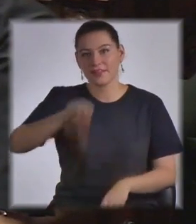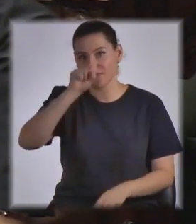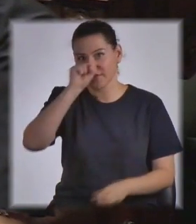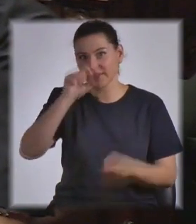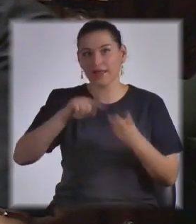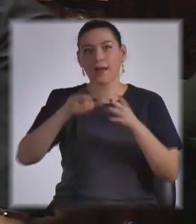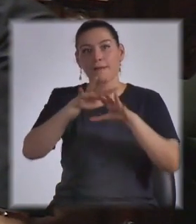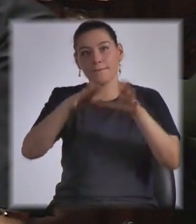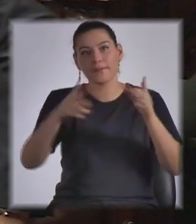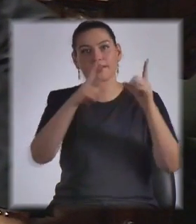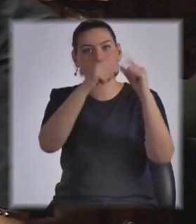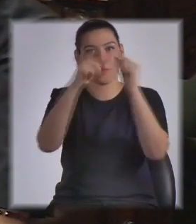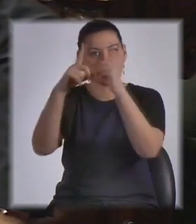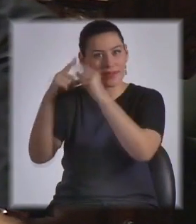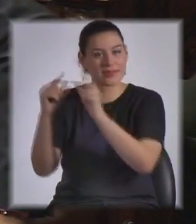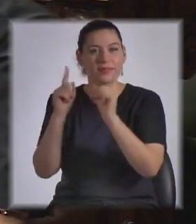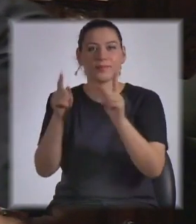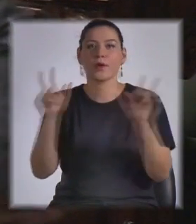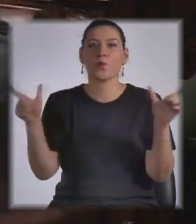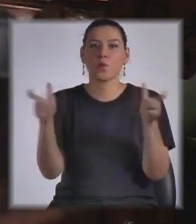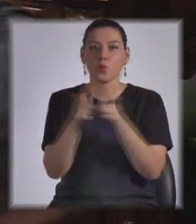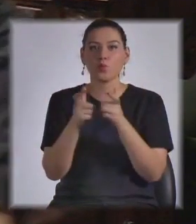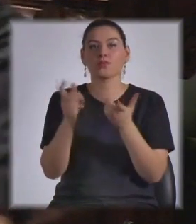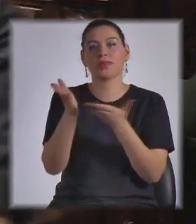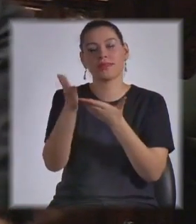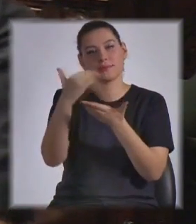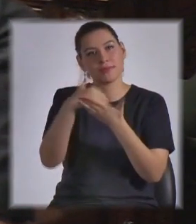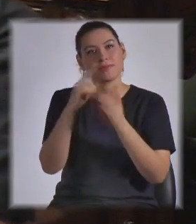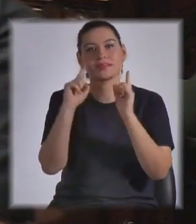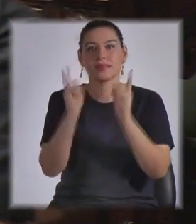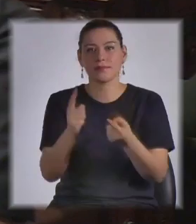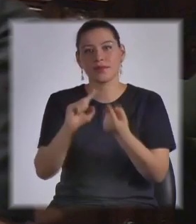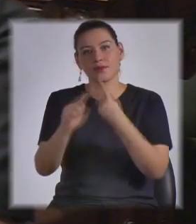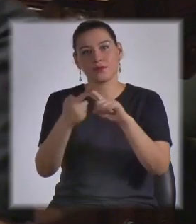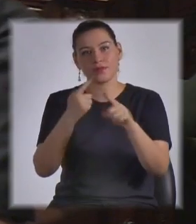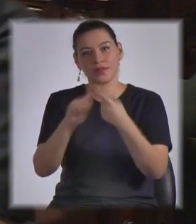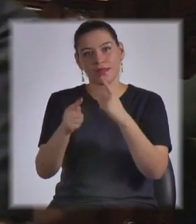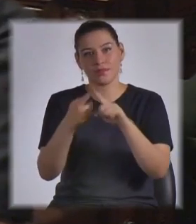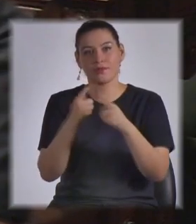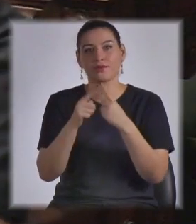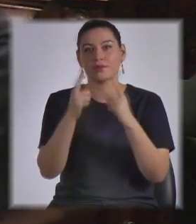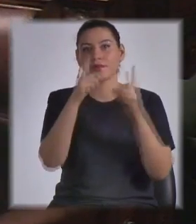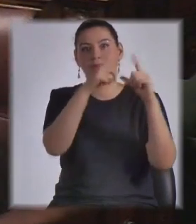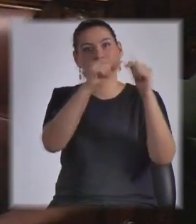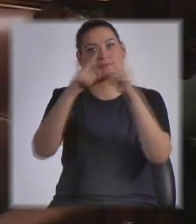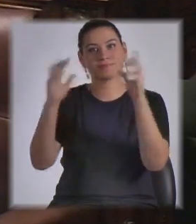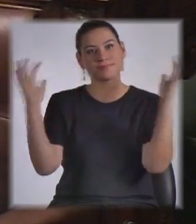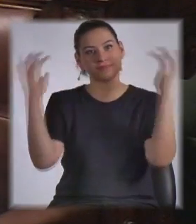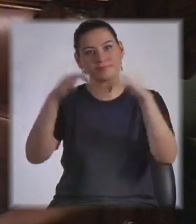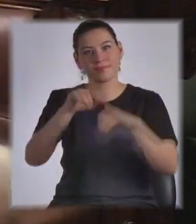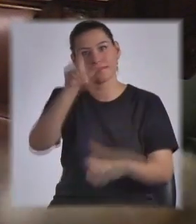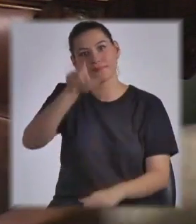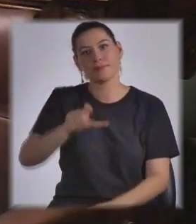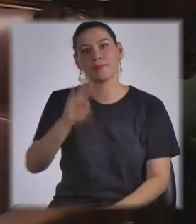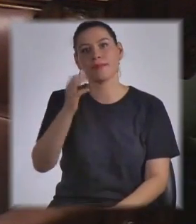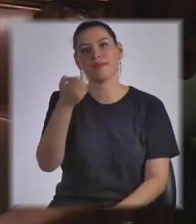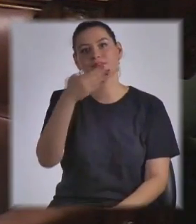Mesa Intercooperativa, la Junta Departamental y también al coordinador de la Mesa Intercooperativa, como es el señor Pablo Perdón. Muchas gracias.